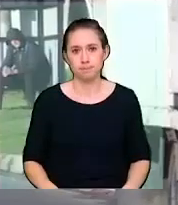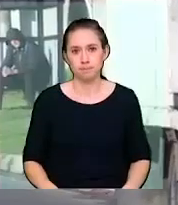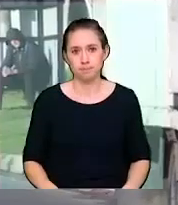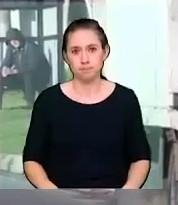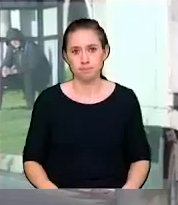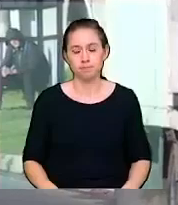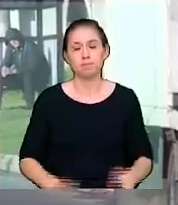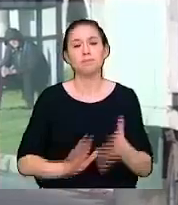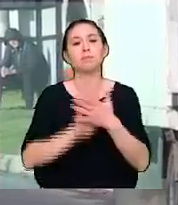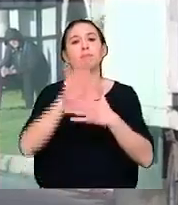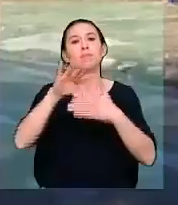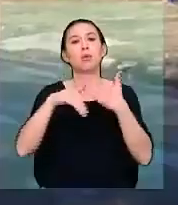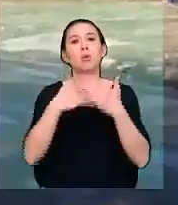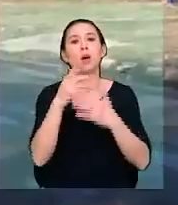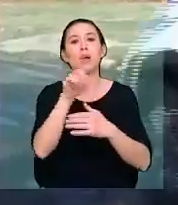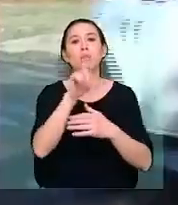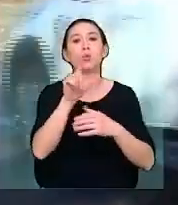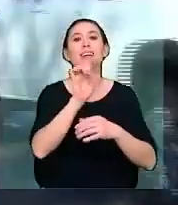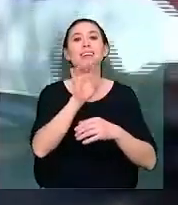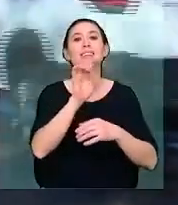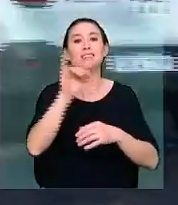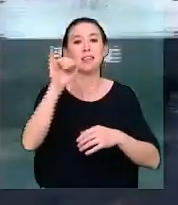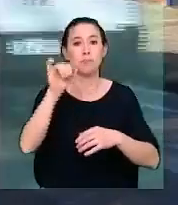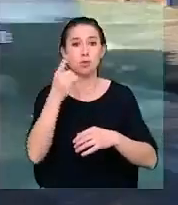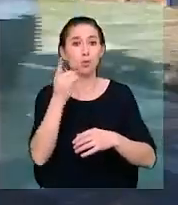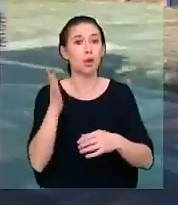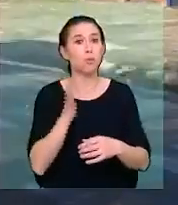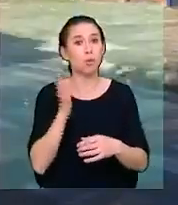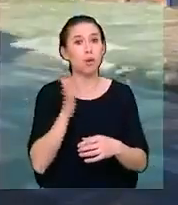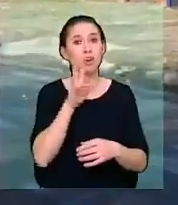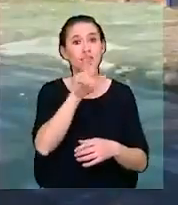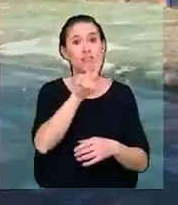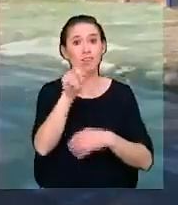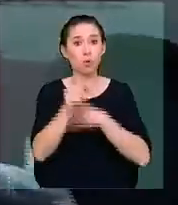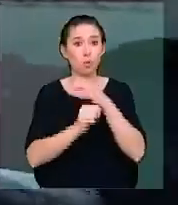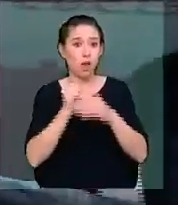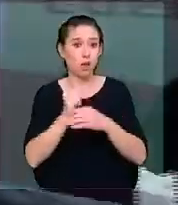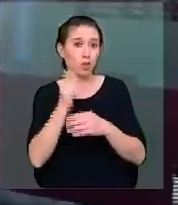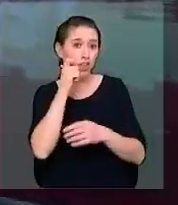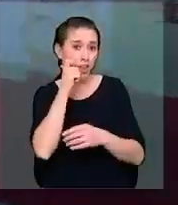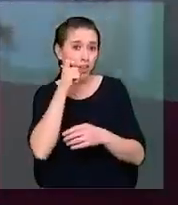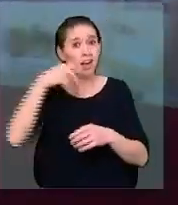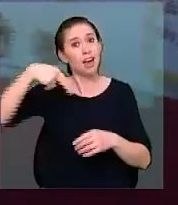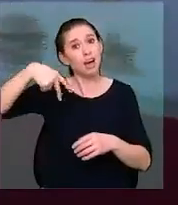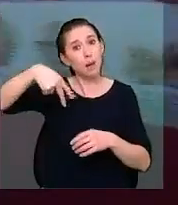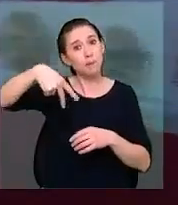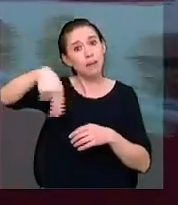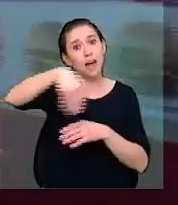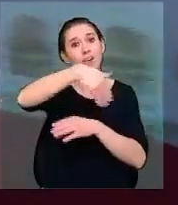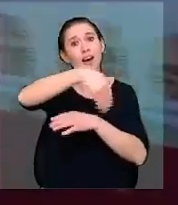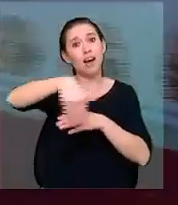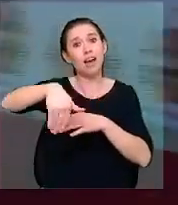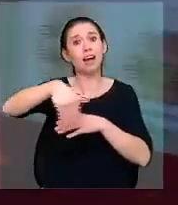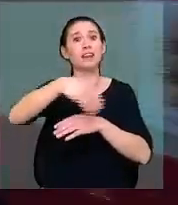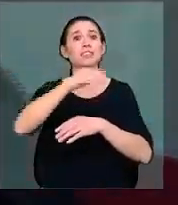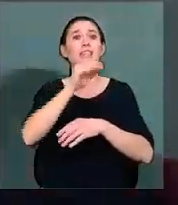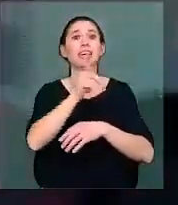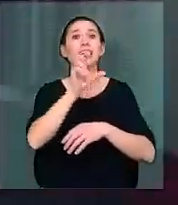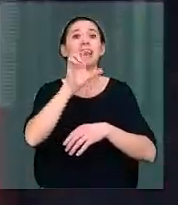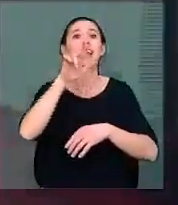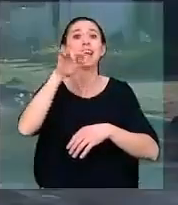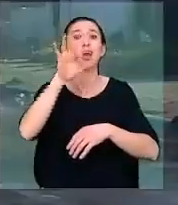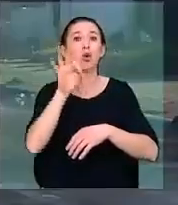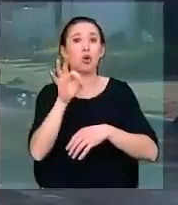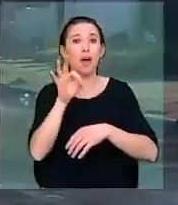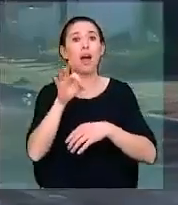Durante la madrugada del lunes 15 de mayo, una mujer de 31 años que caminaba por Luis Gerona Casales y Eduardo Salterán